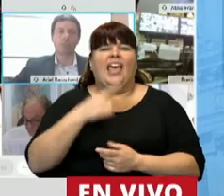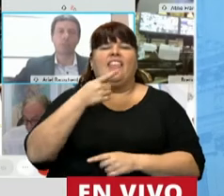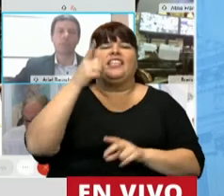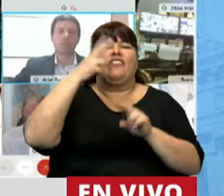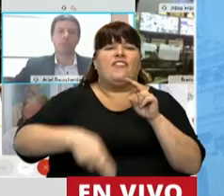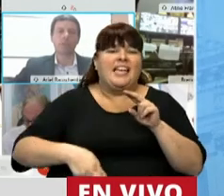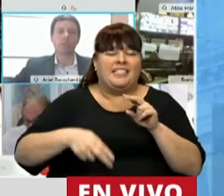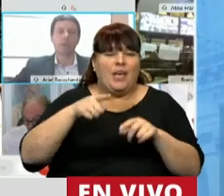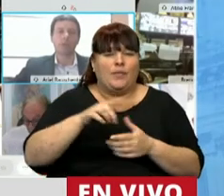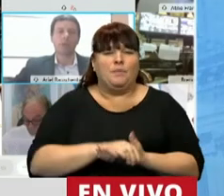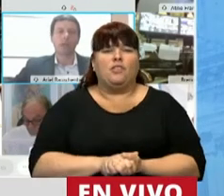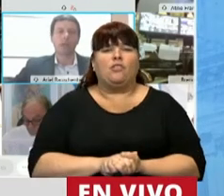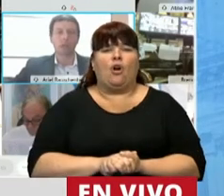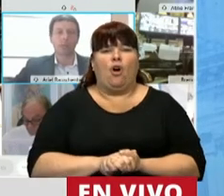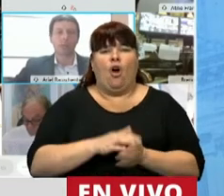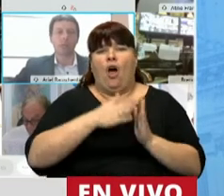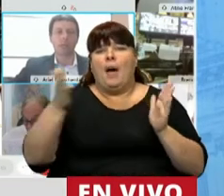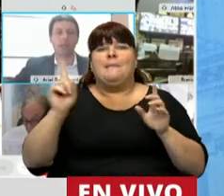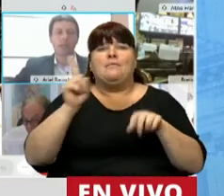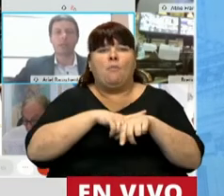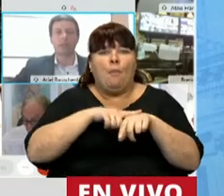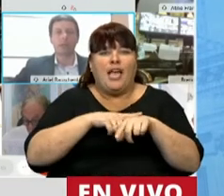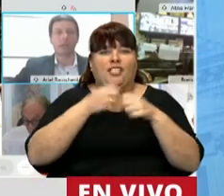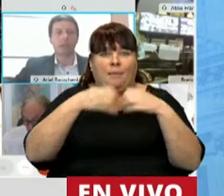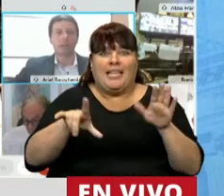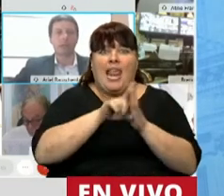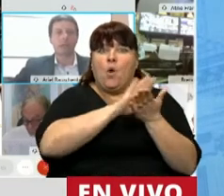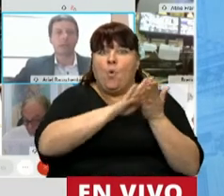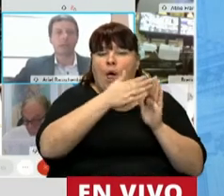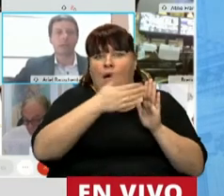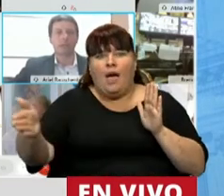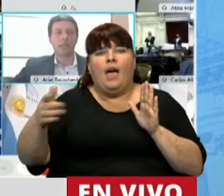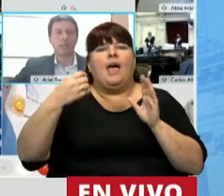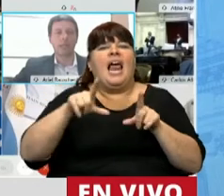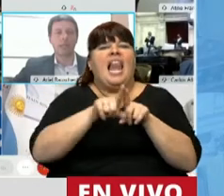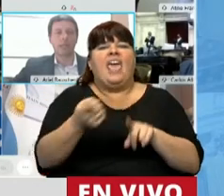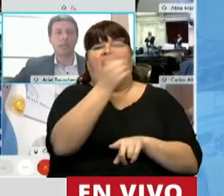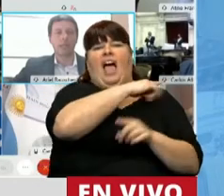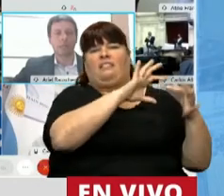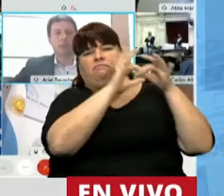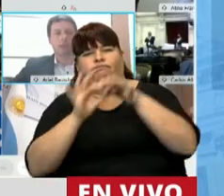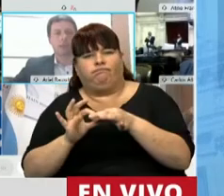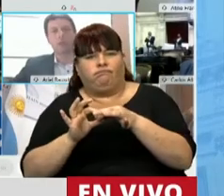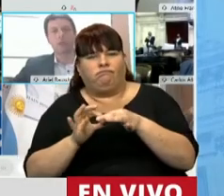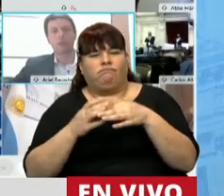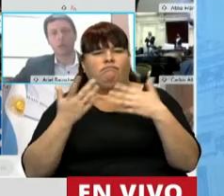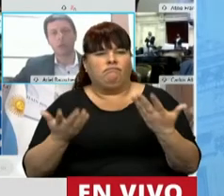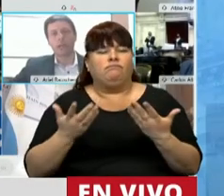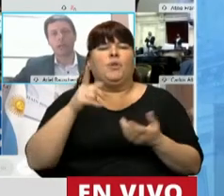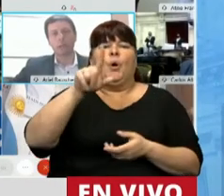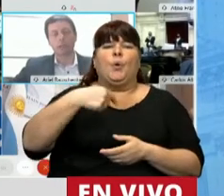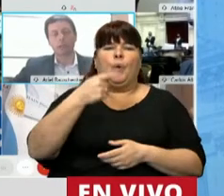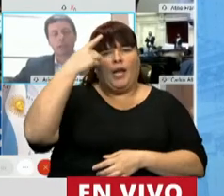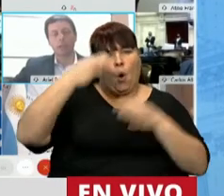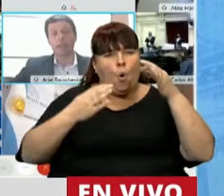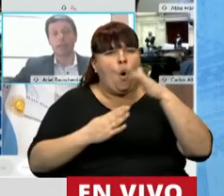plazos de prescripción en curso al momento de entrada de emergencia de la nueva ley se rigen por la ley anterior. Esto llevó a que la